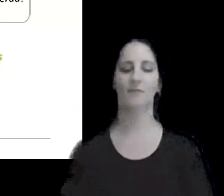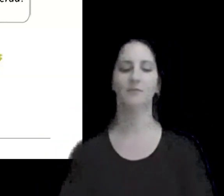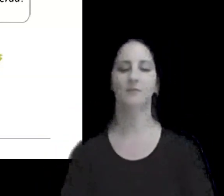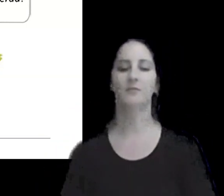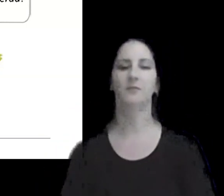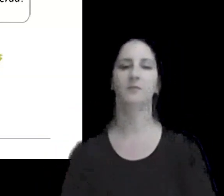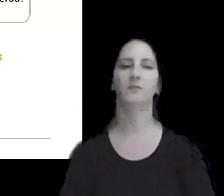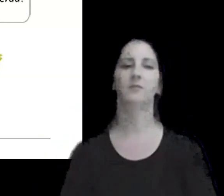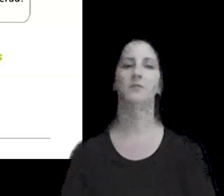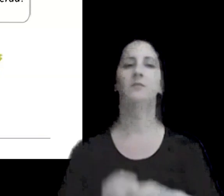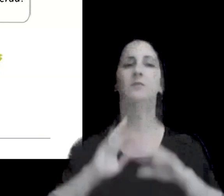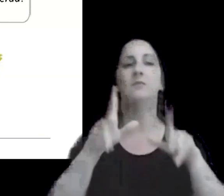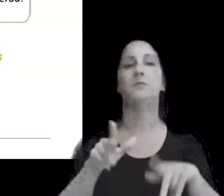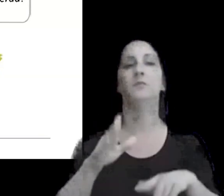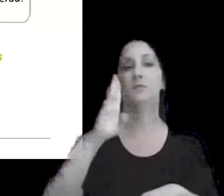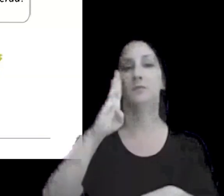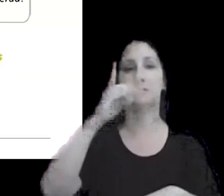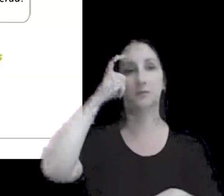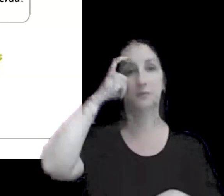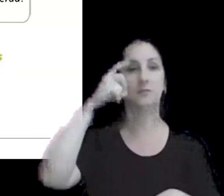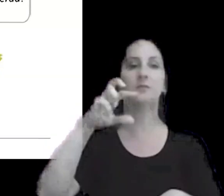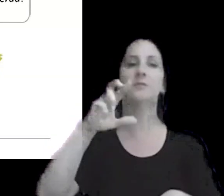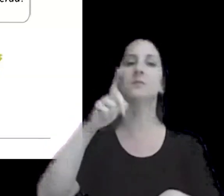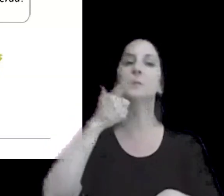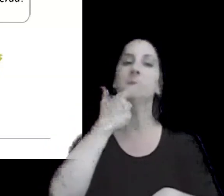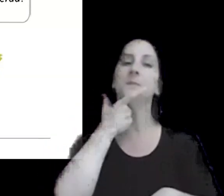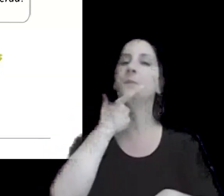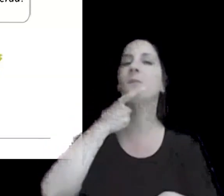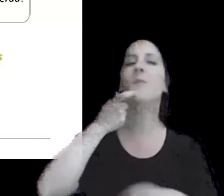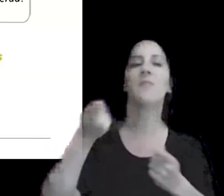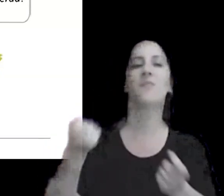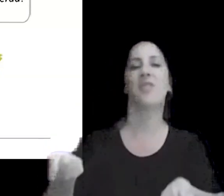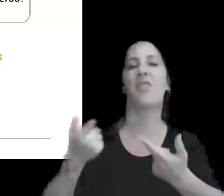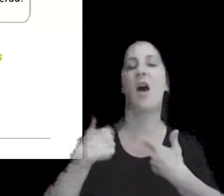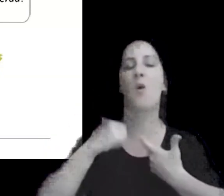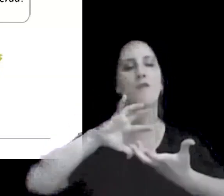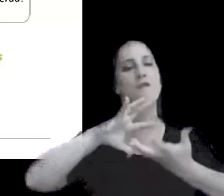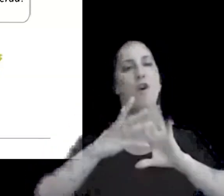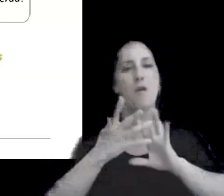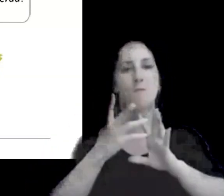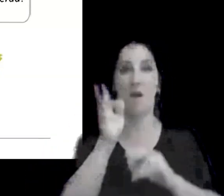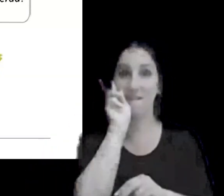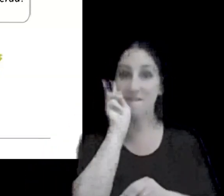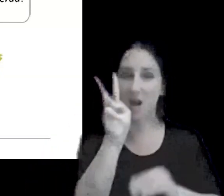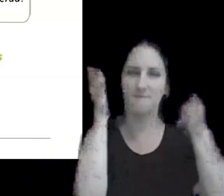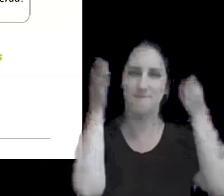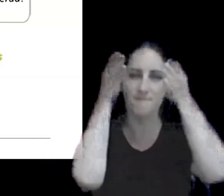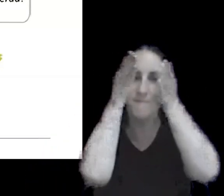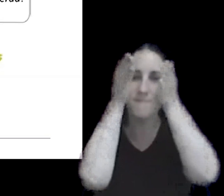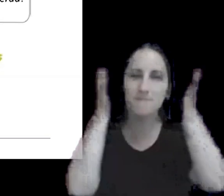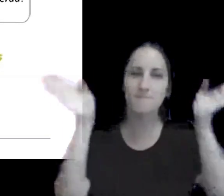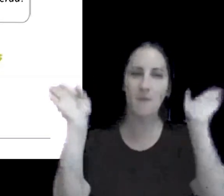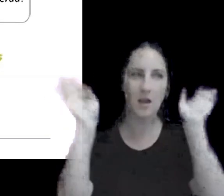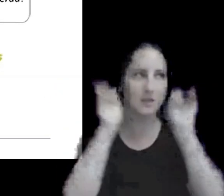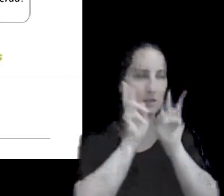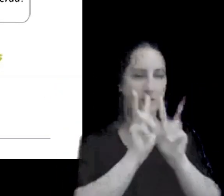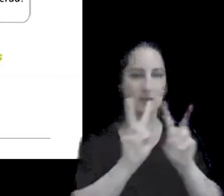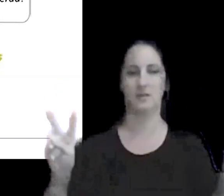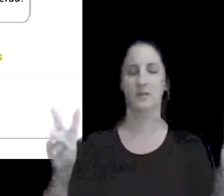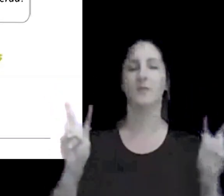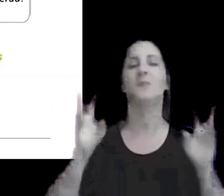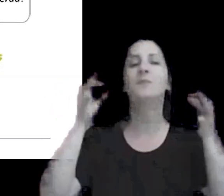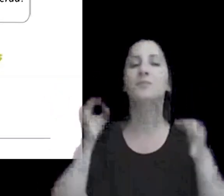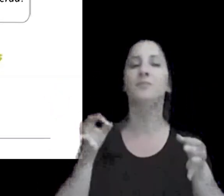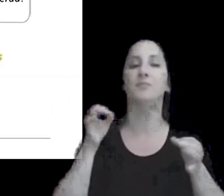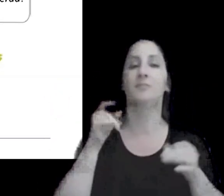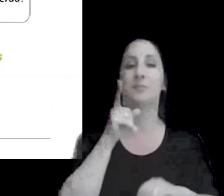el plan BEPS lo que vino es a traer una visión o la necesidad de tener una visión más amplia mediante justamente